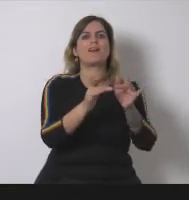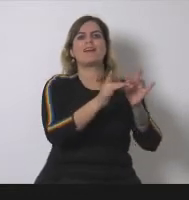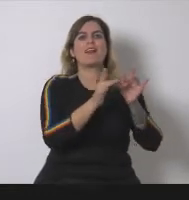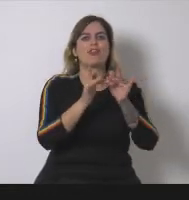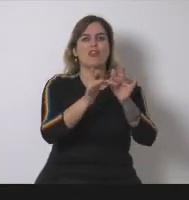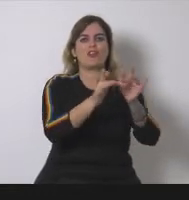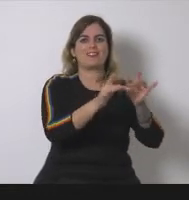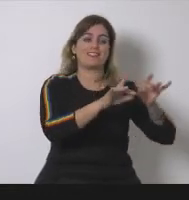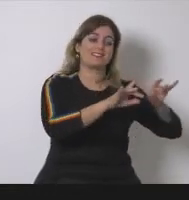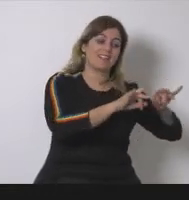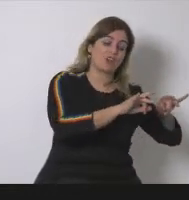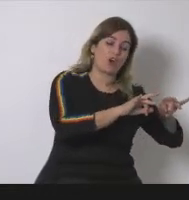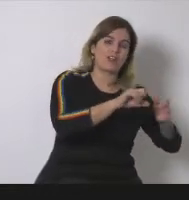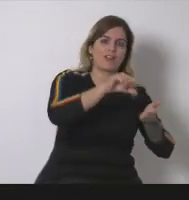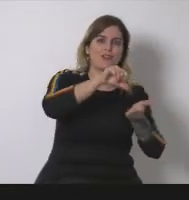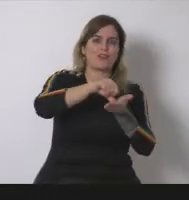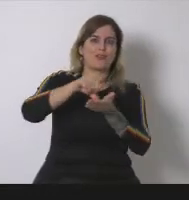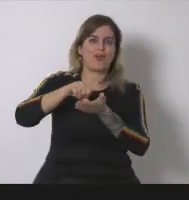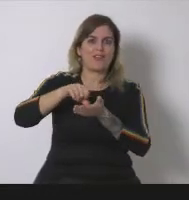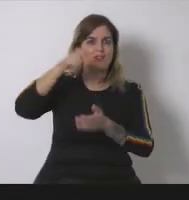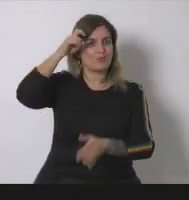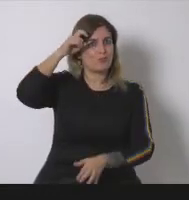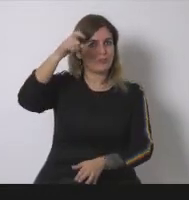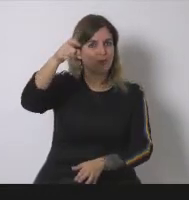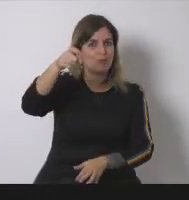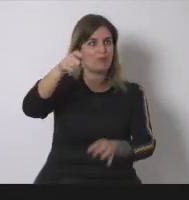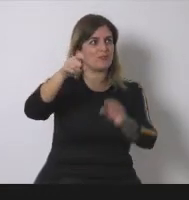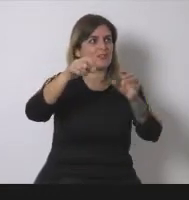en tema